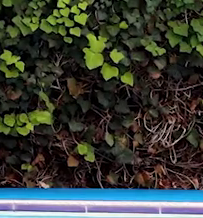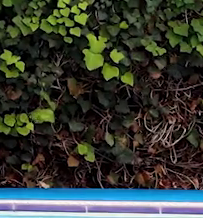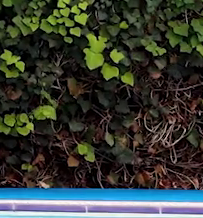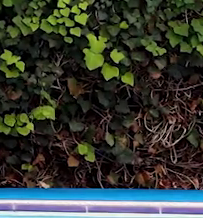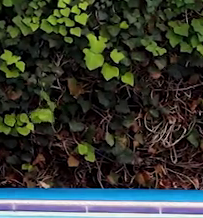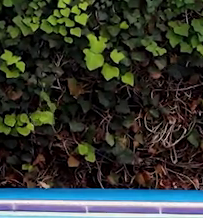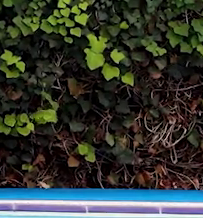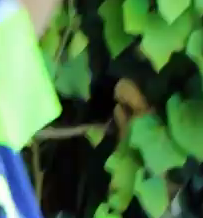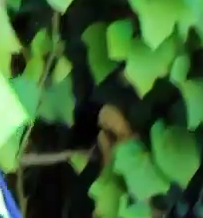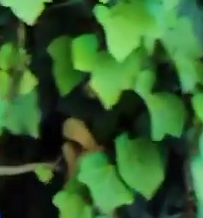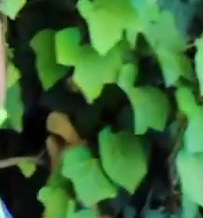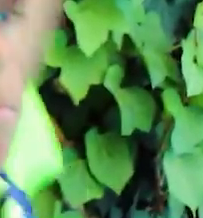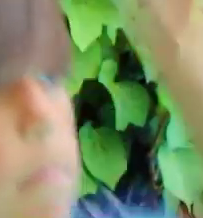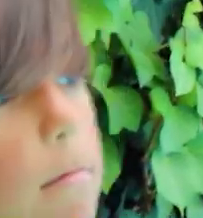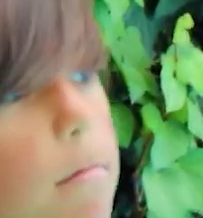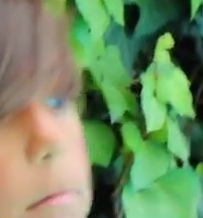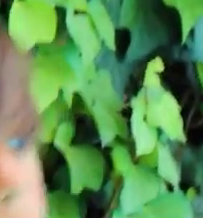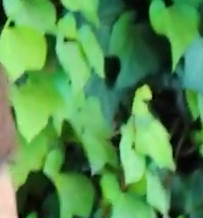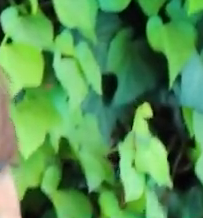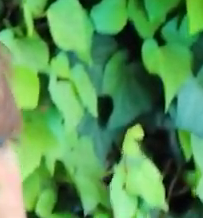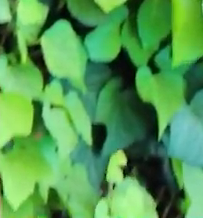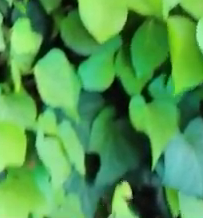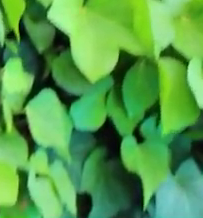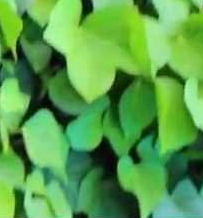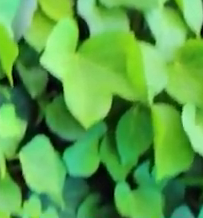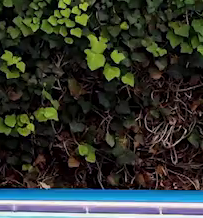del pie contrario. Bien.